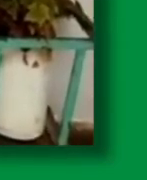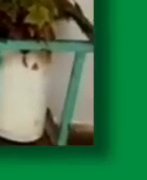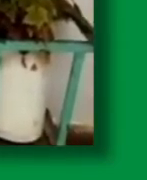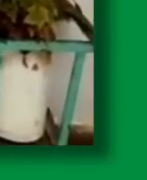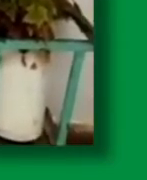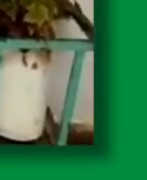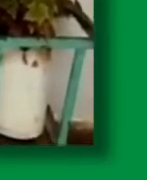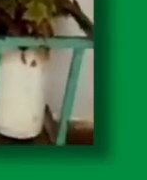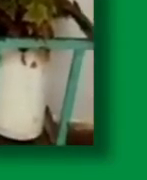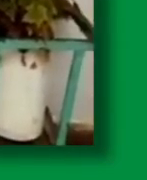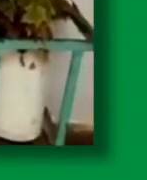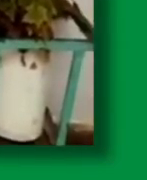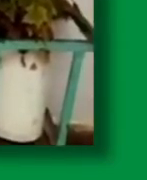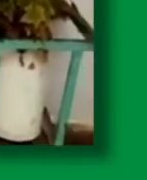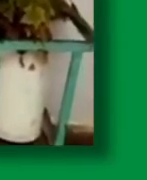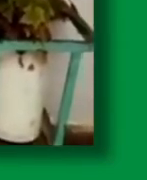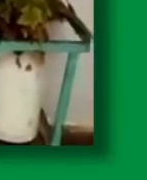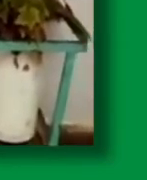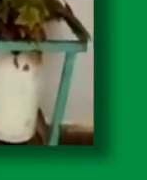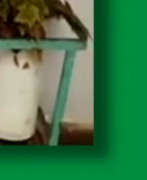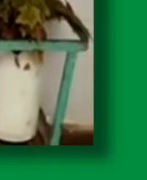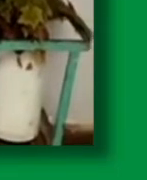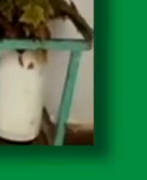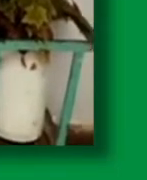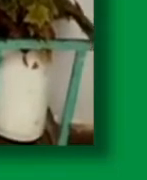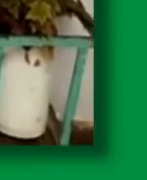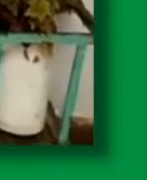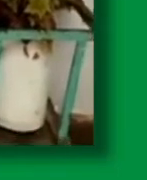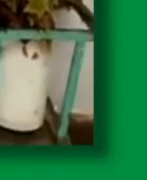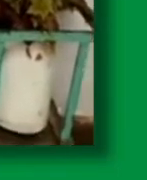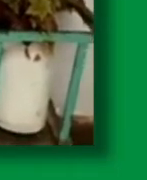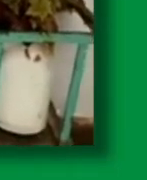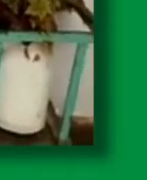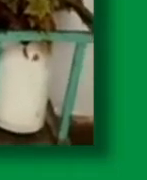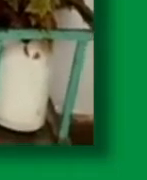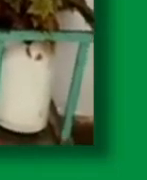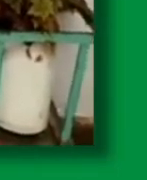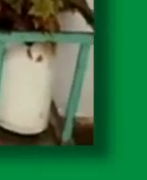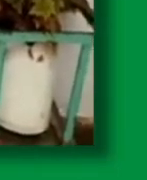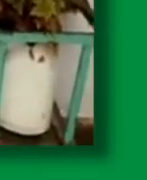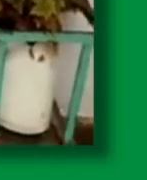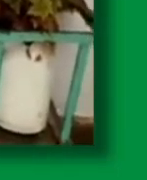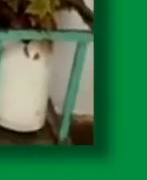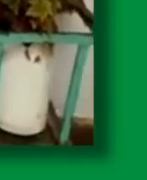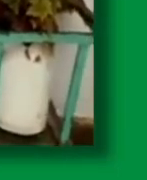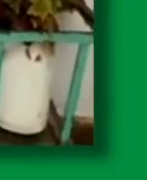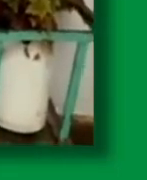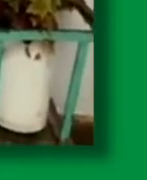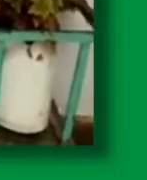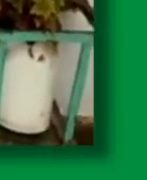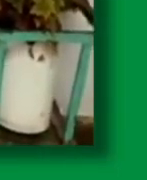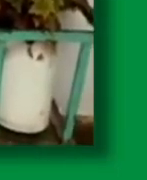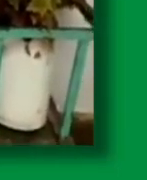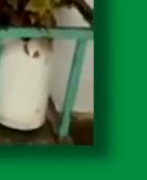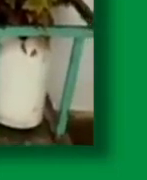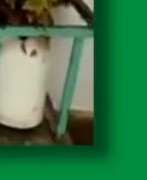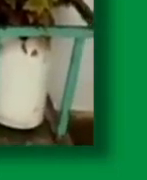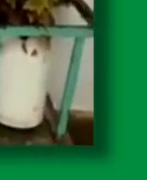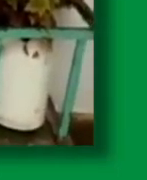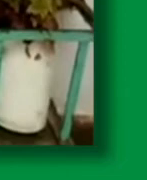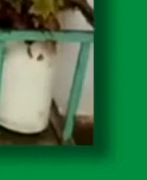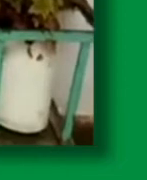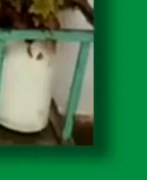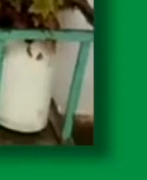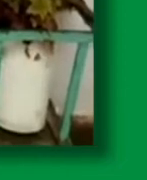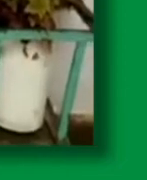de nuestra preferencia. Podemos utilizar diferentes materiales. Además de la cartulina